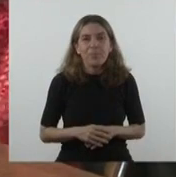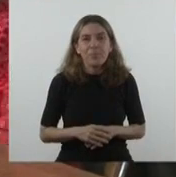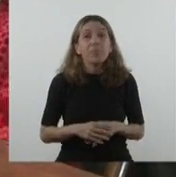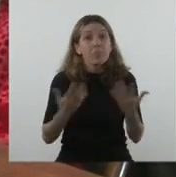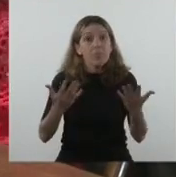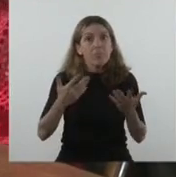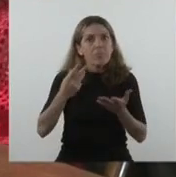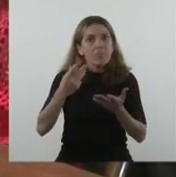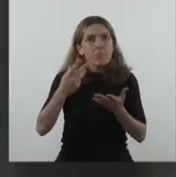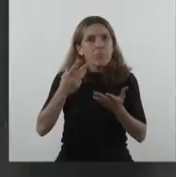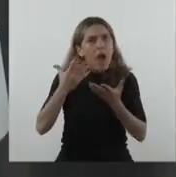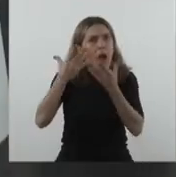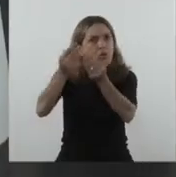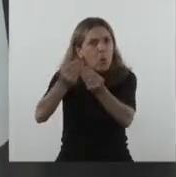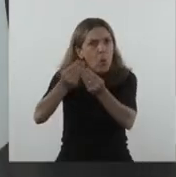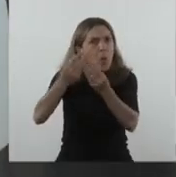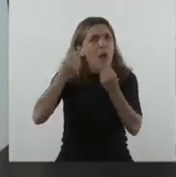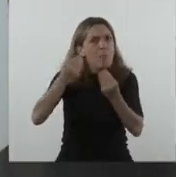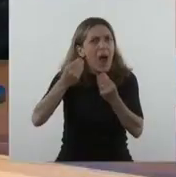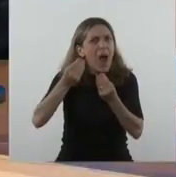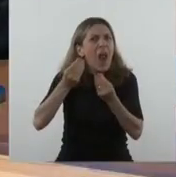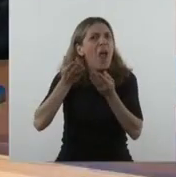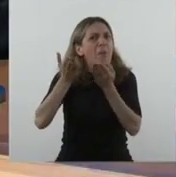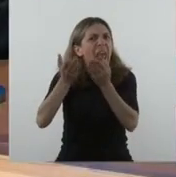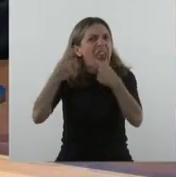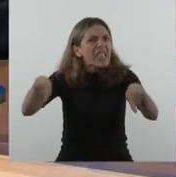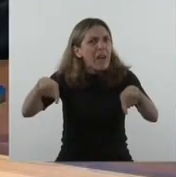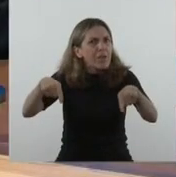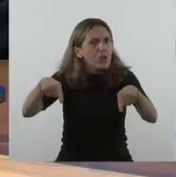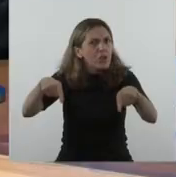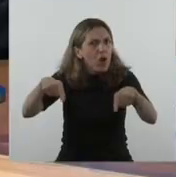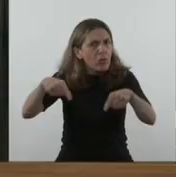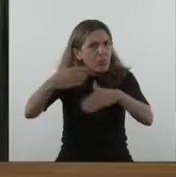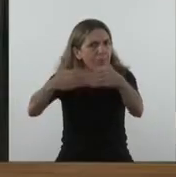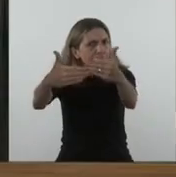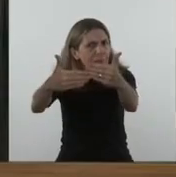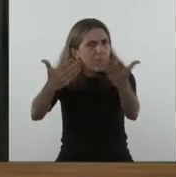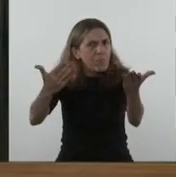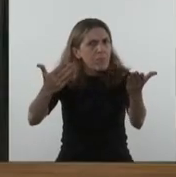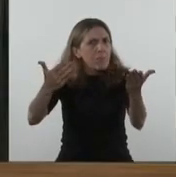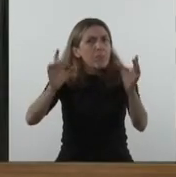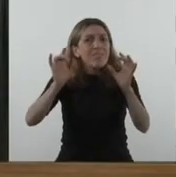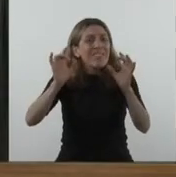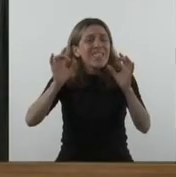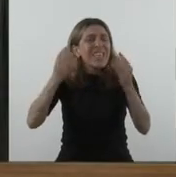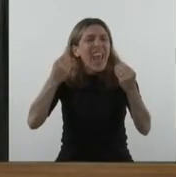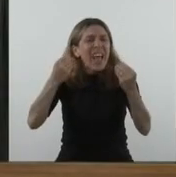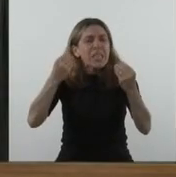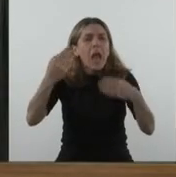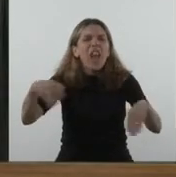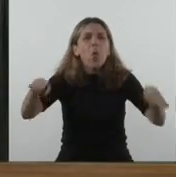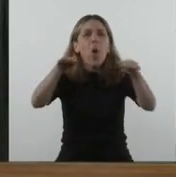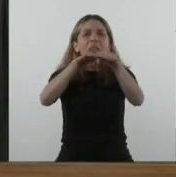acceso a bienes y servicios que necesitan, solo estamos generando igualdad,